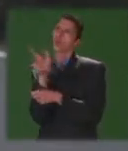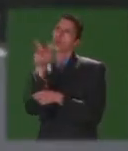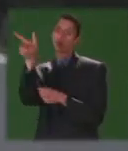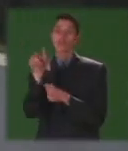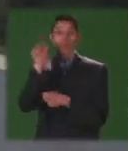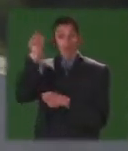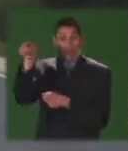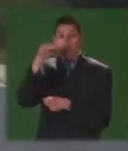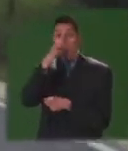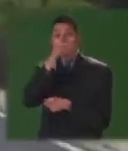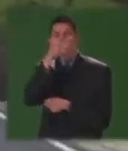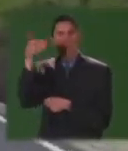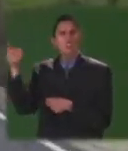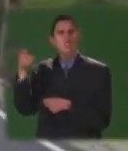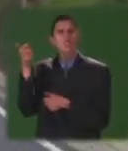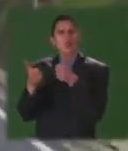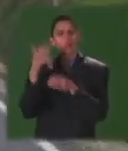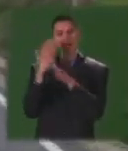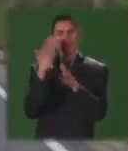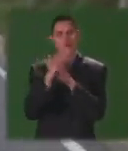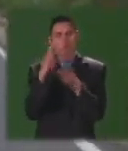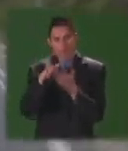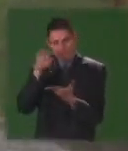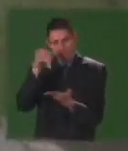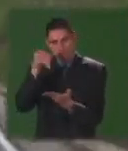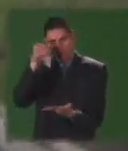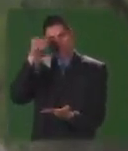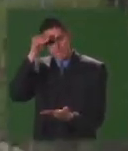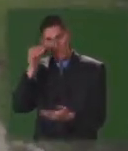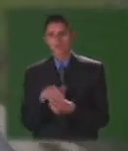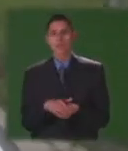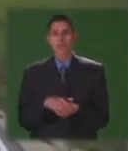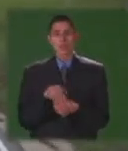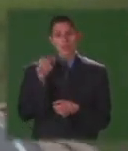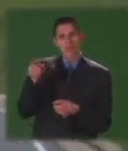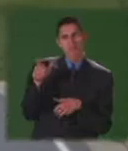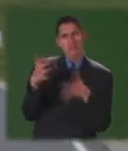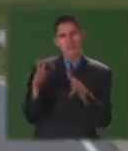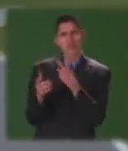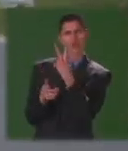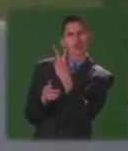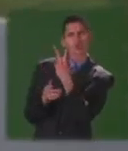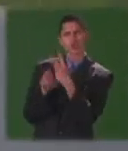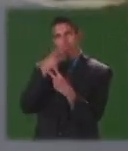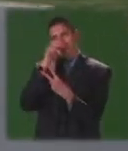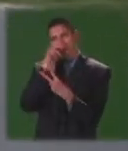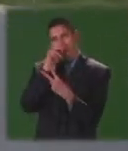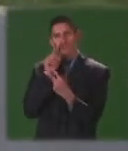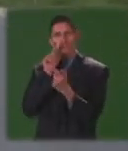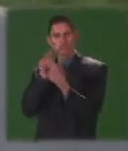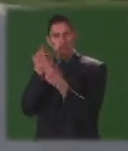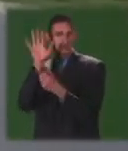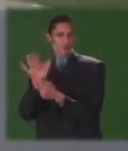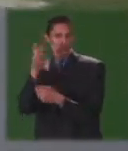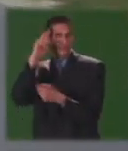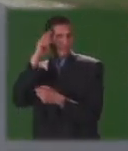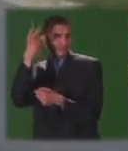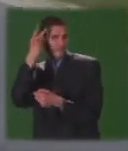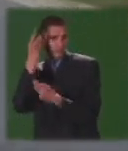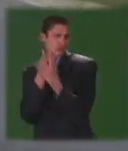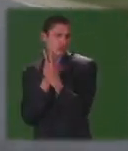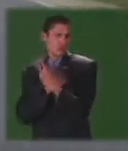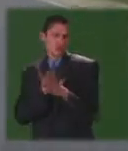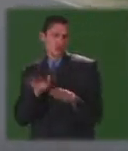presentan básicamente problemas de aprendizaje tan solo existen un par de casos encaminados hacia el retraso mental Al